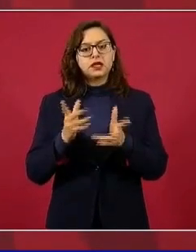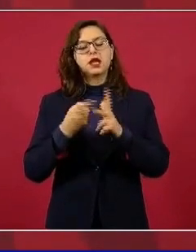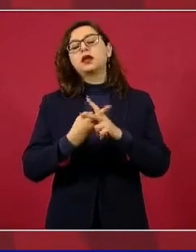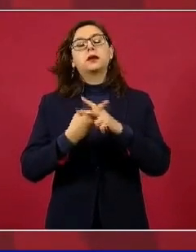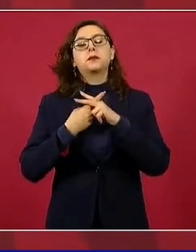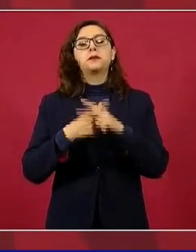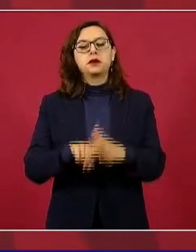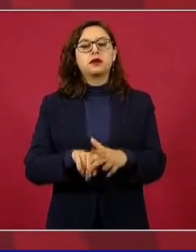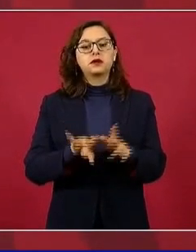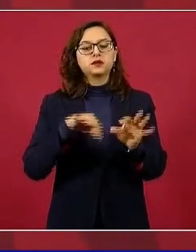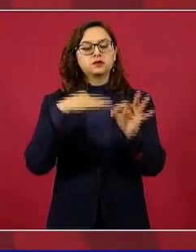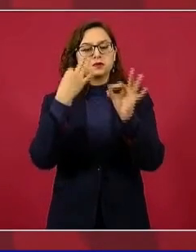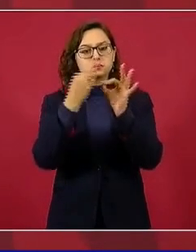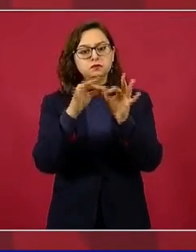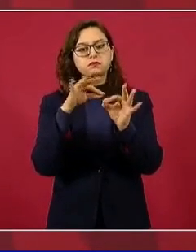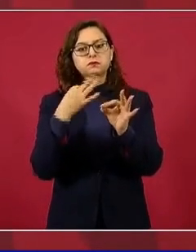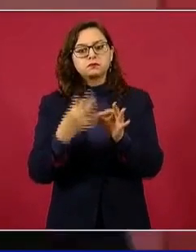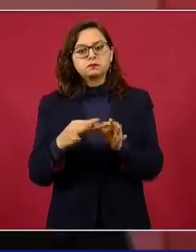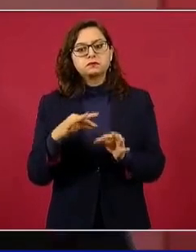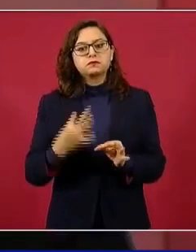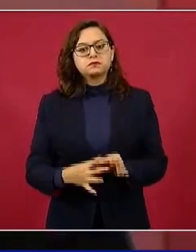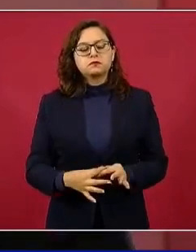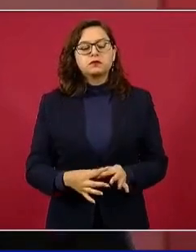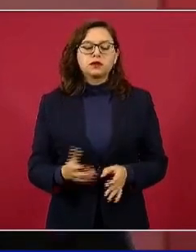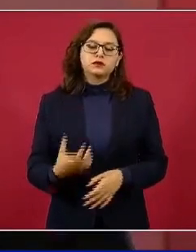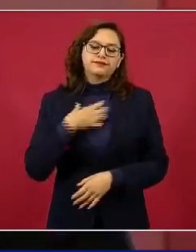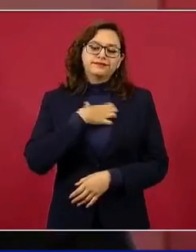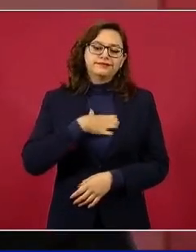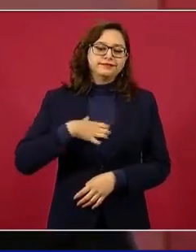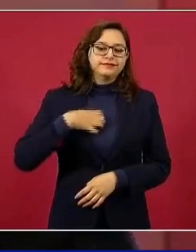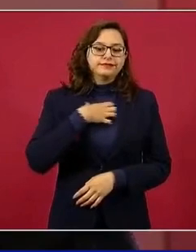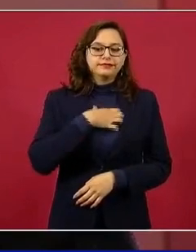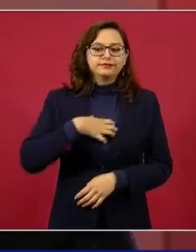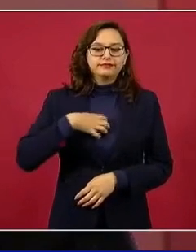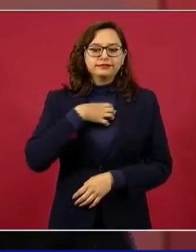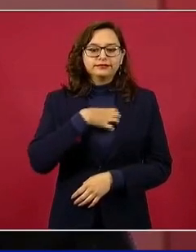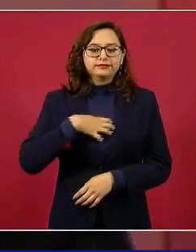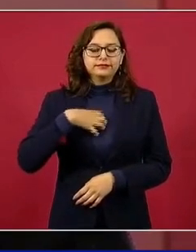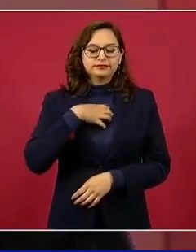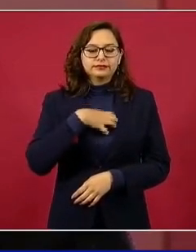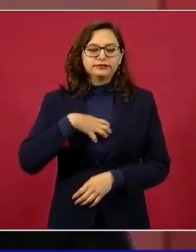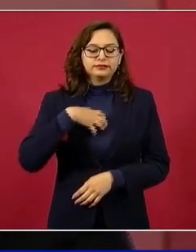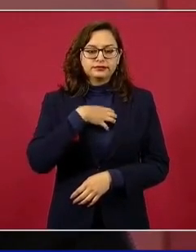yo celebro esto, el que